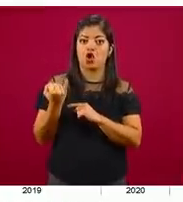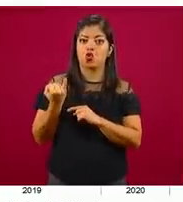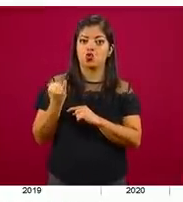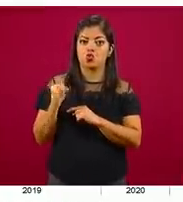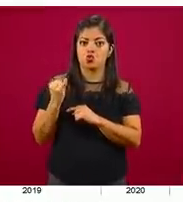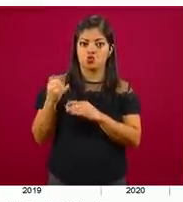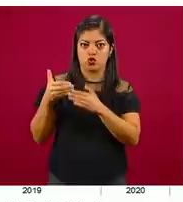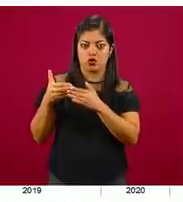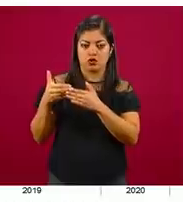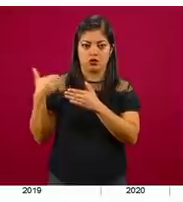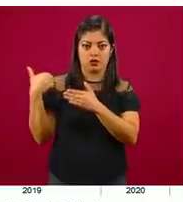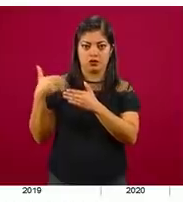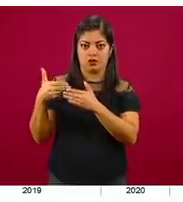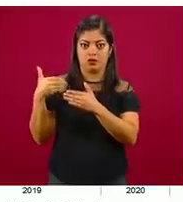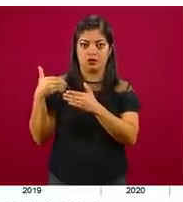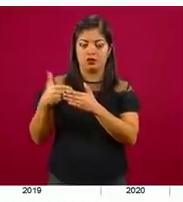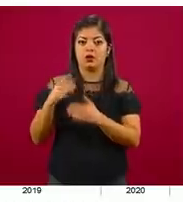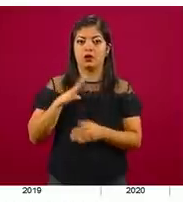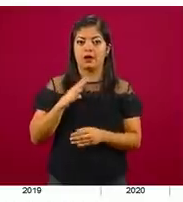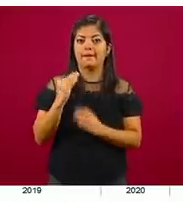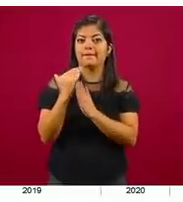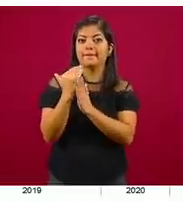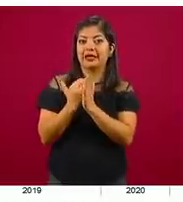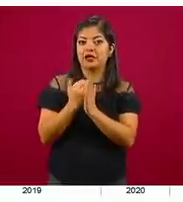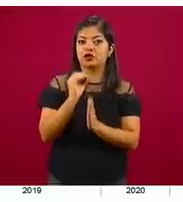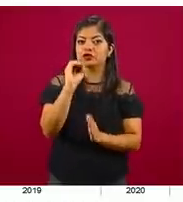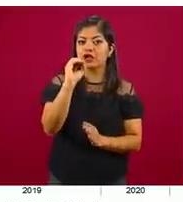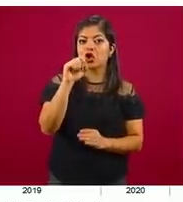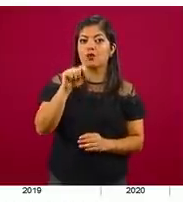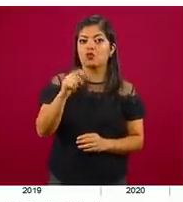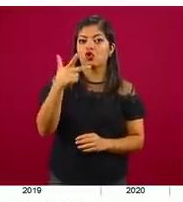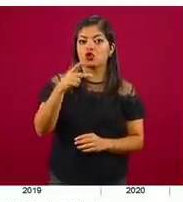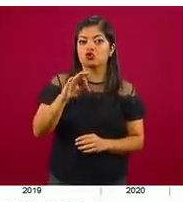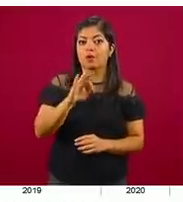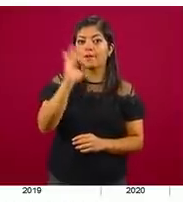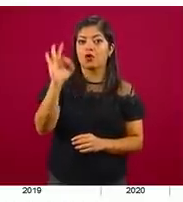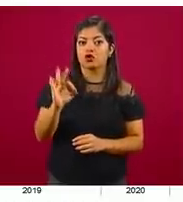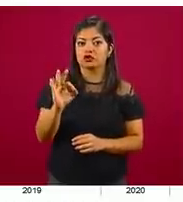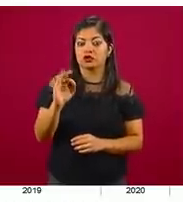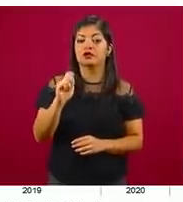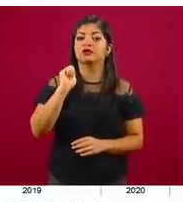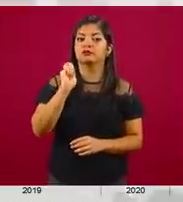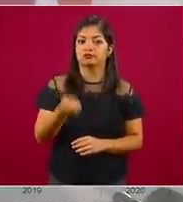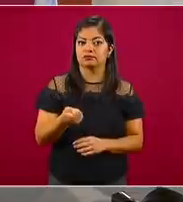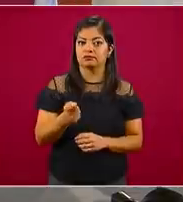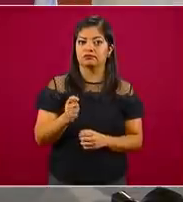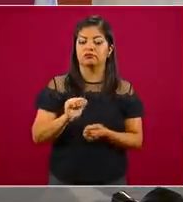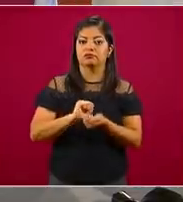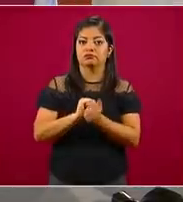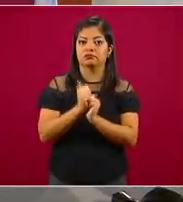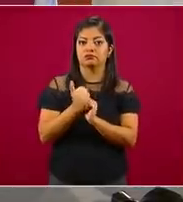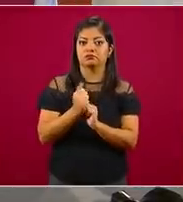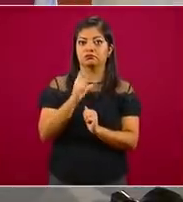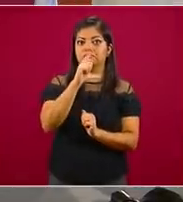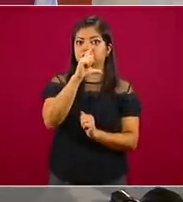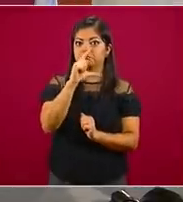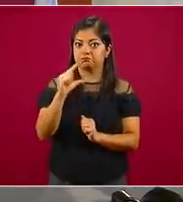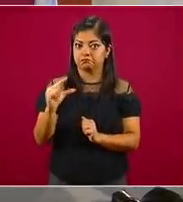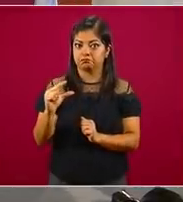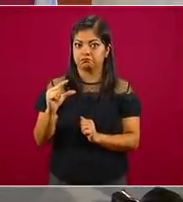un menos 0.8 por ciento en la tendencia de crecimiento